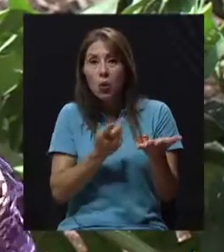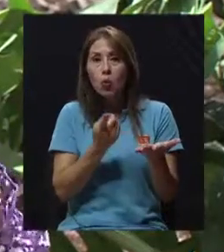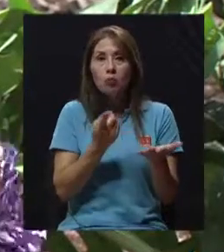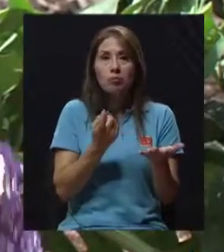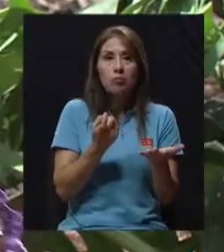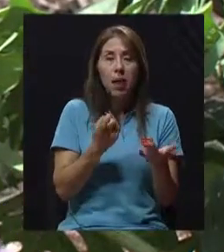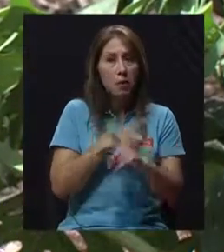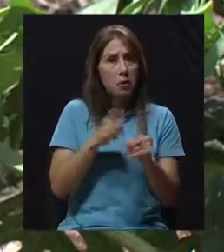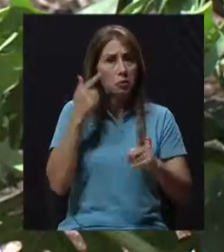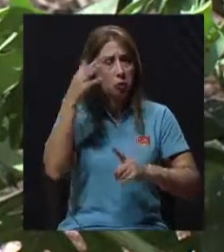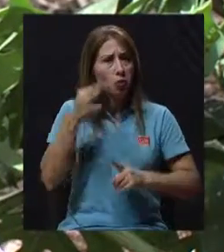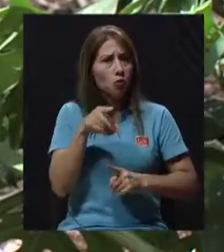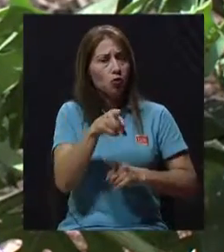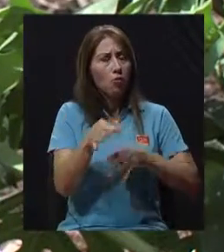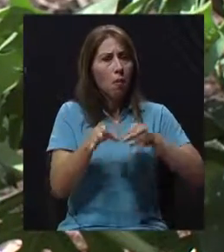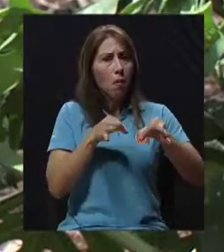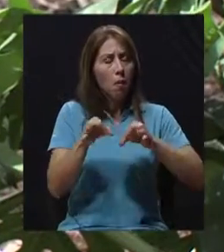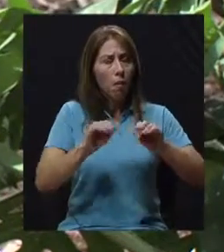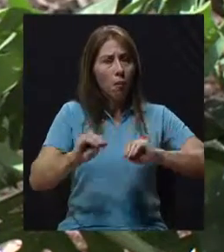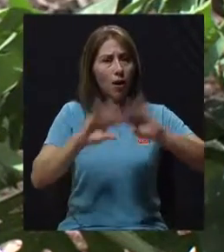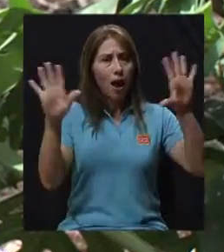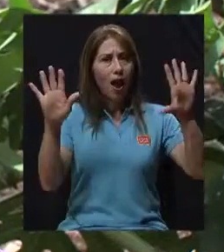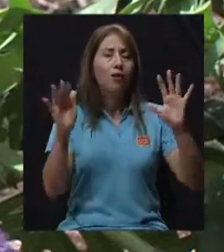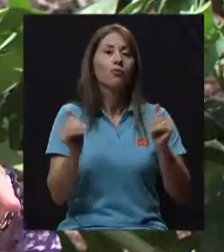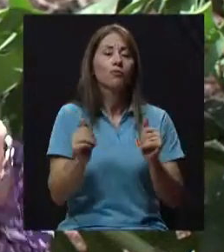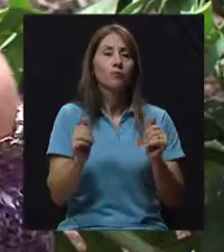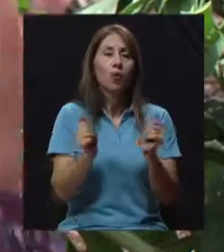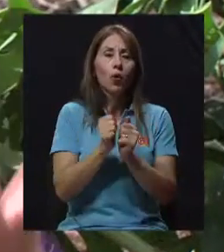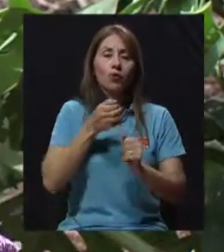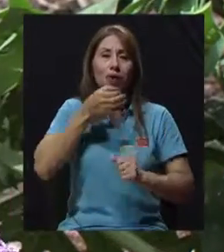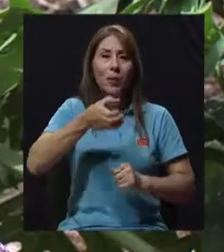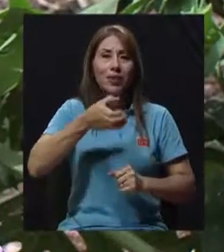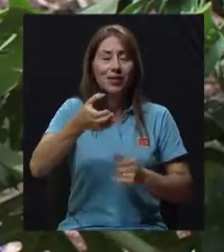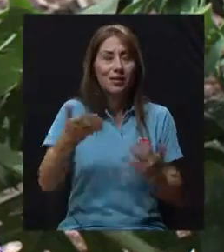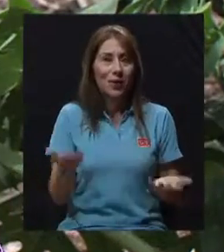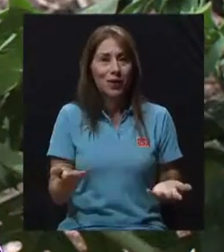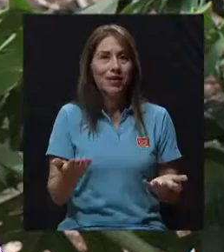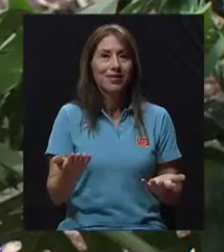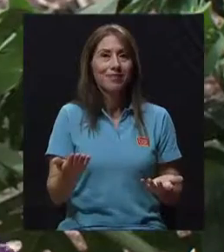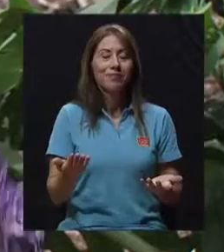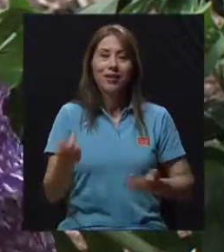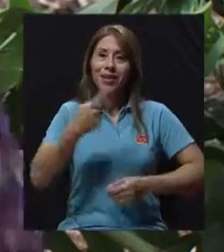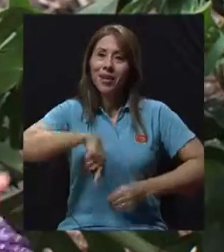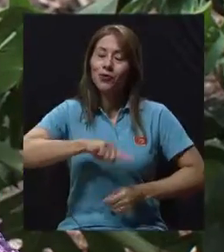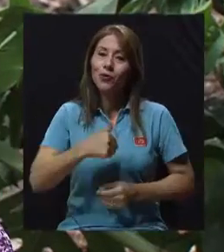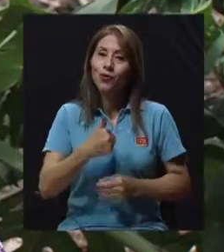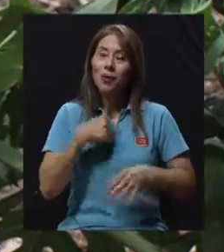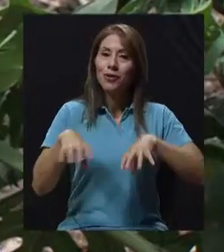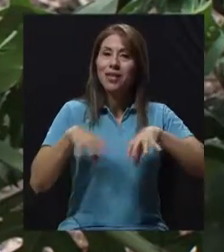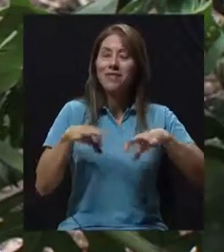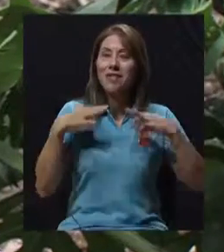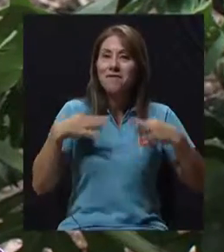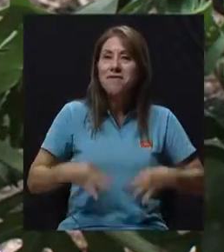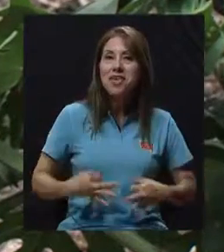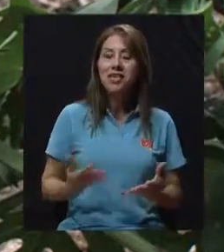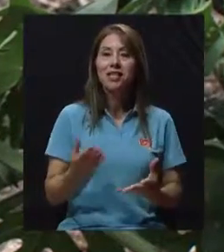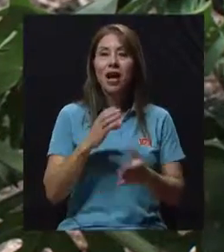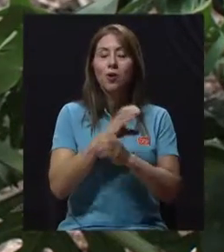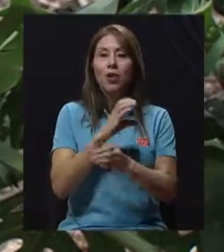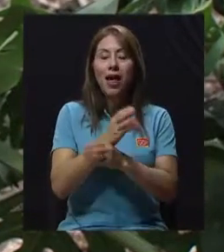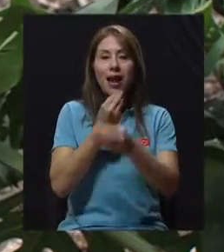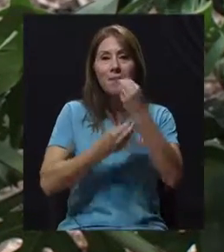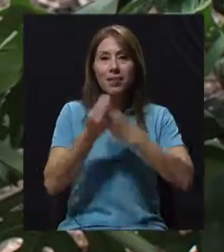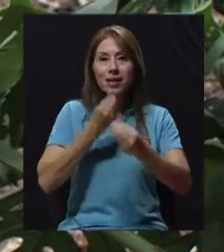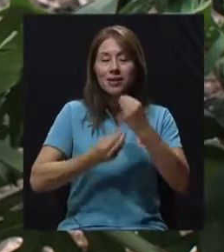Yo creo que ha sido muy claro usted también, doctor, y con las recomendaciones, el hecho de que tengamos actividad física, que cuidemos